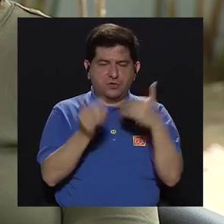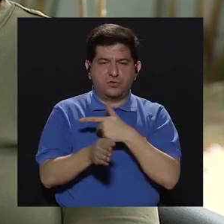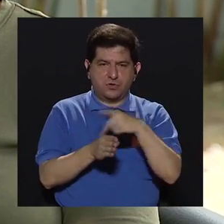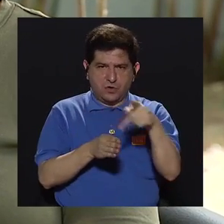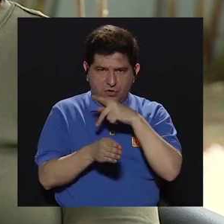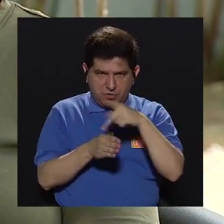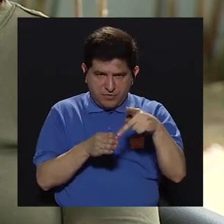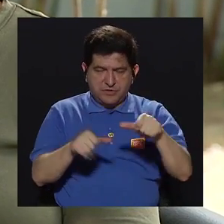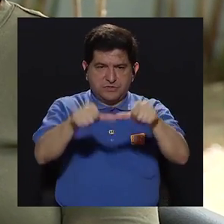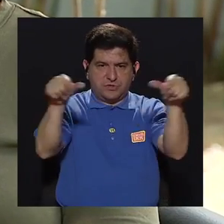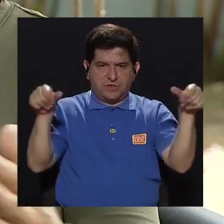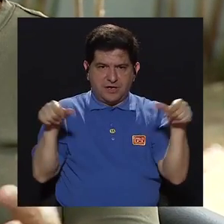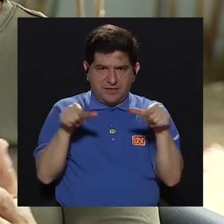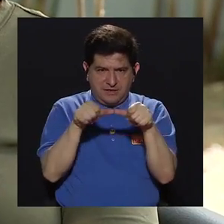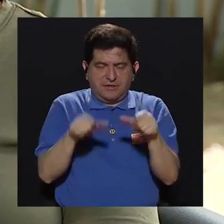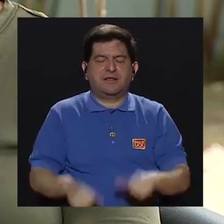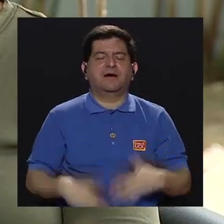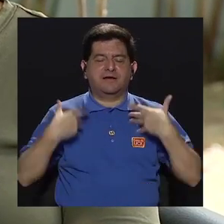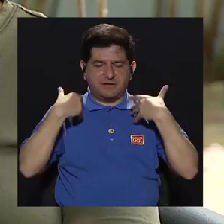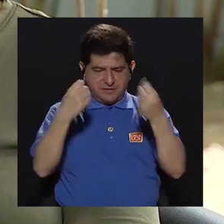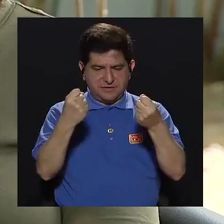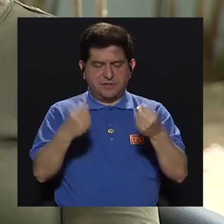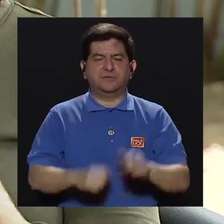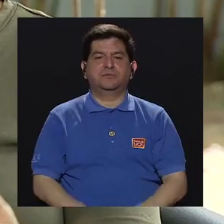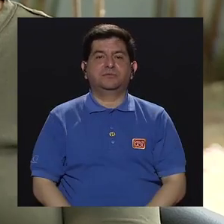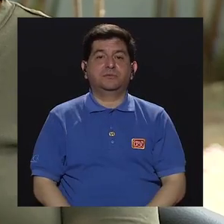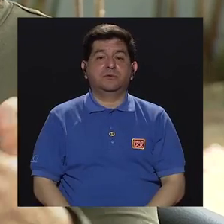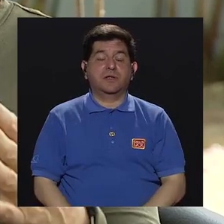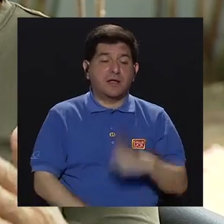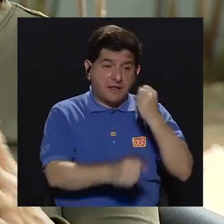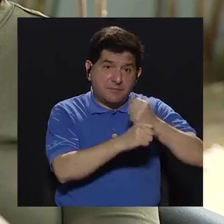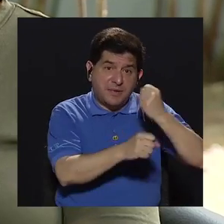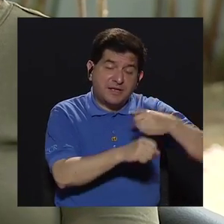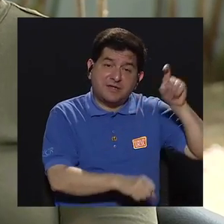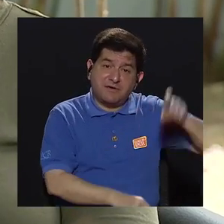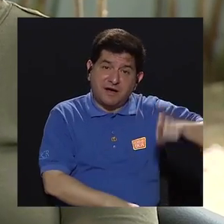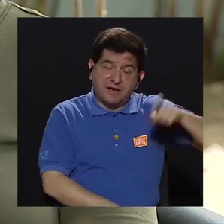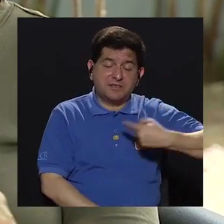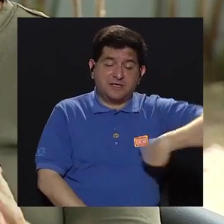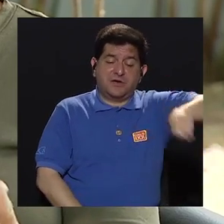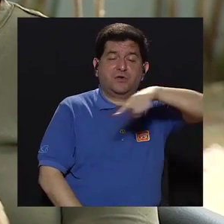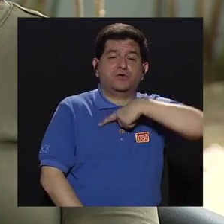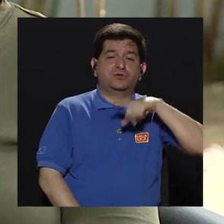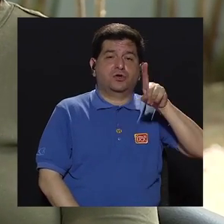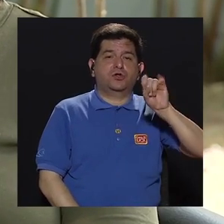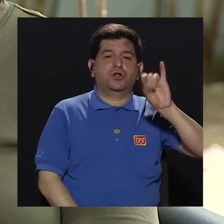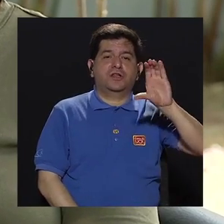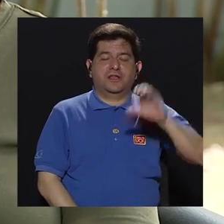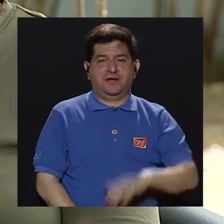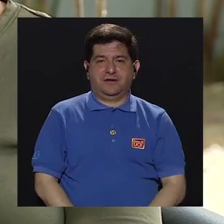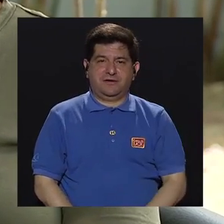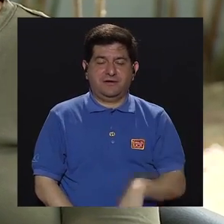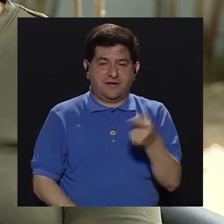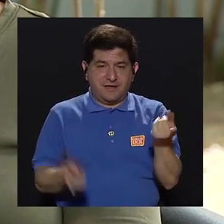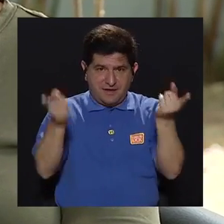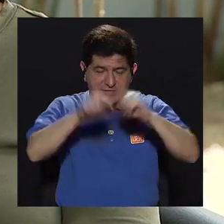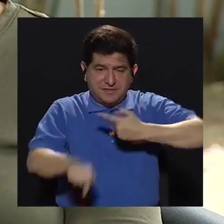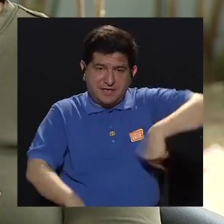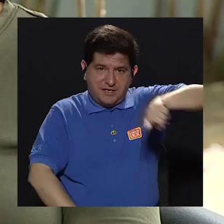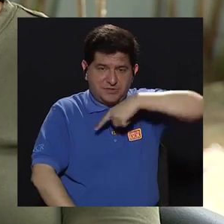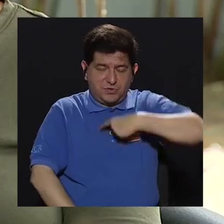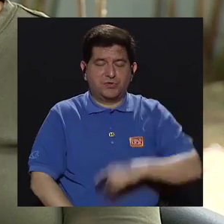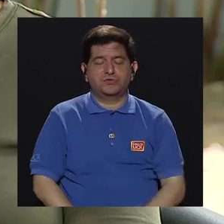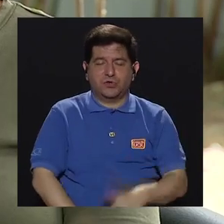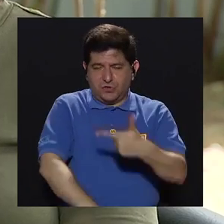profesionales del área de las disciplinas de la salud, que para poder laborar tenemos que ser licenciados, en el caso